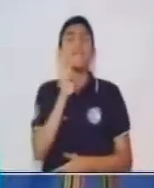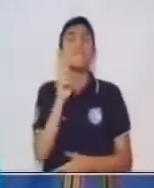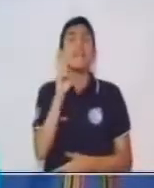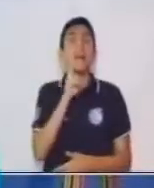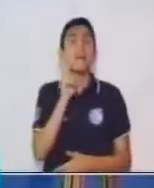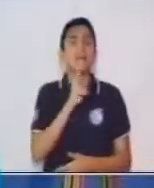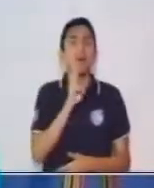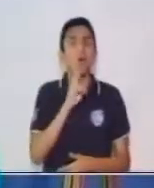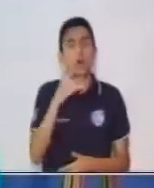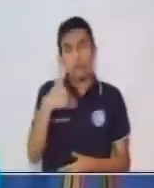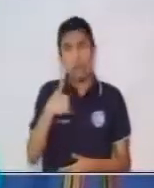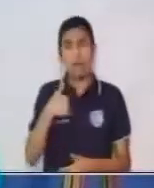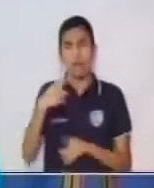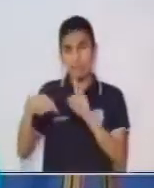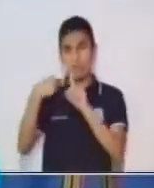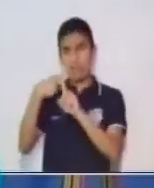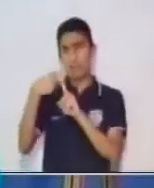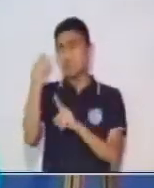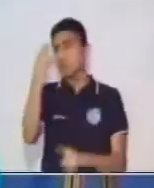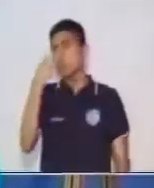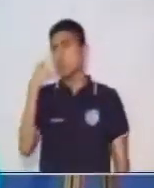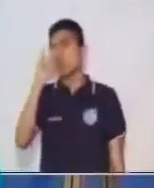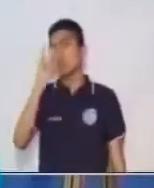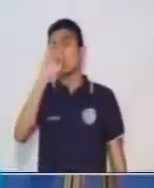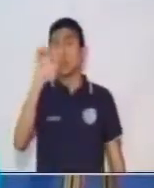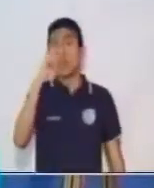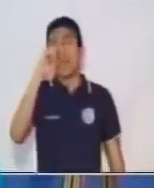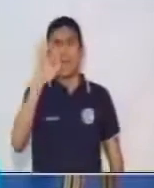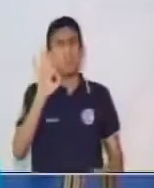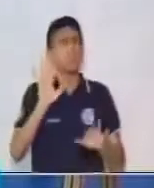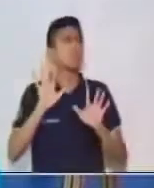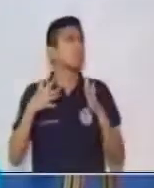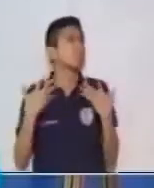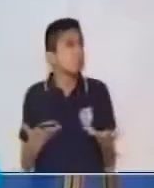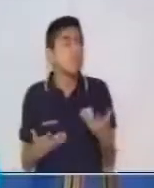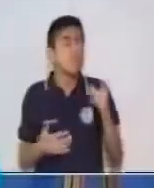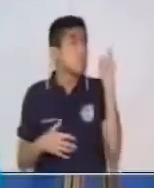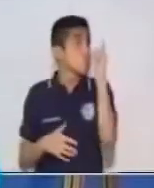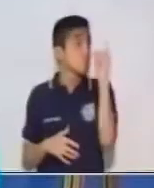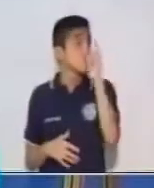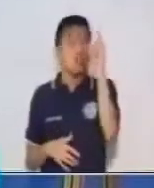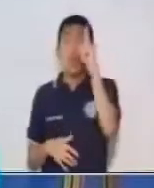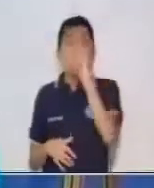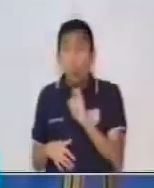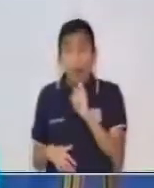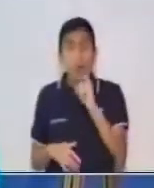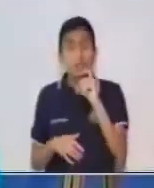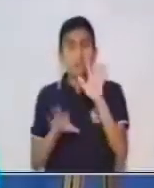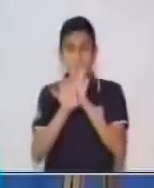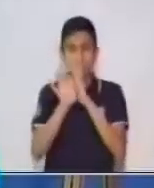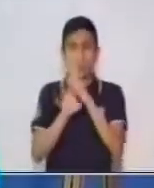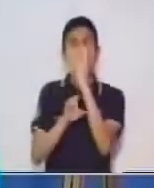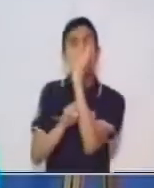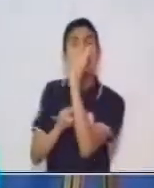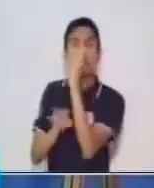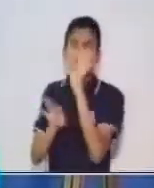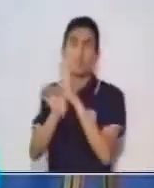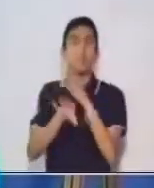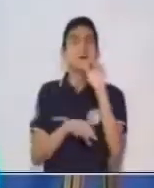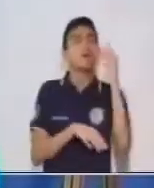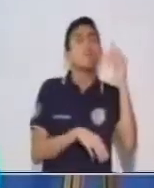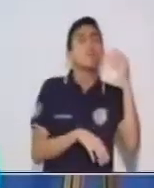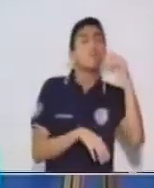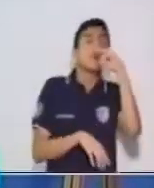su sujeto. Si en este caso, en esta oración, no existe un verbo en cada proposición y su